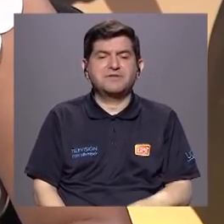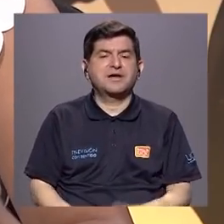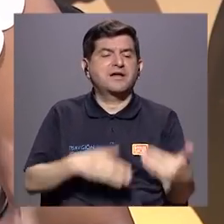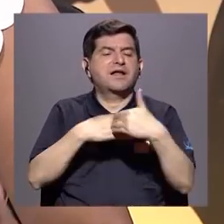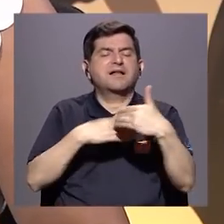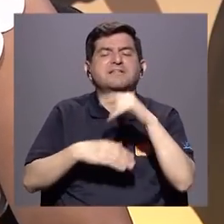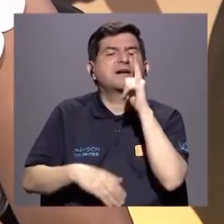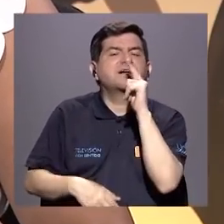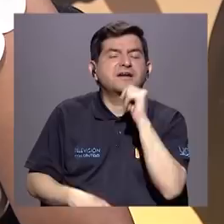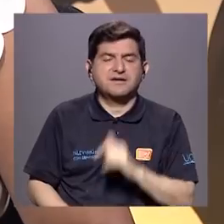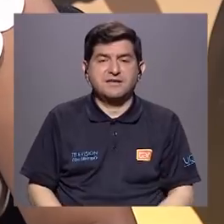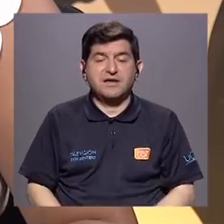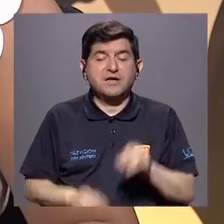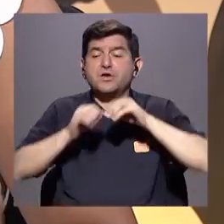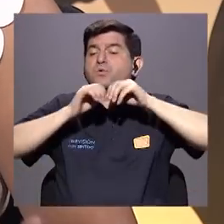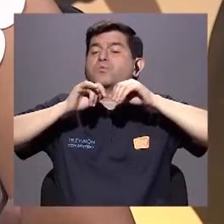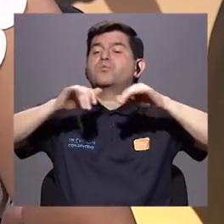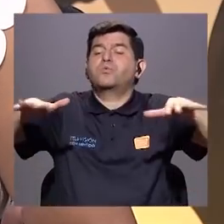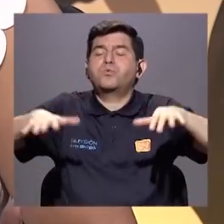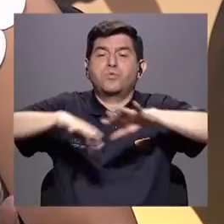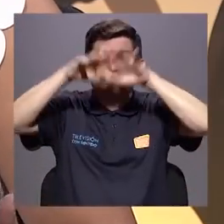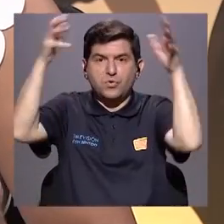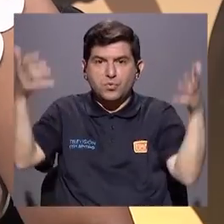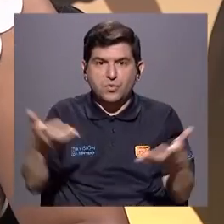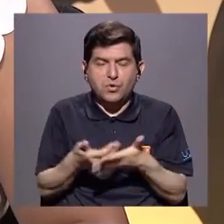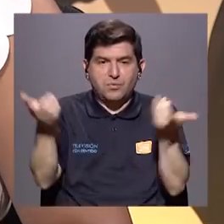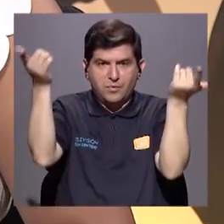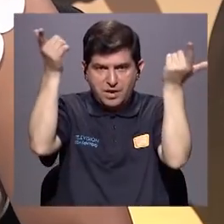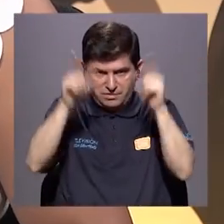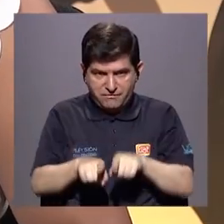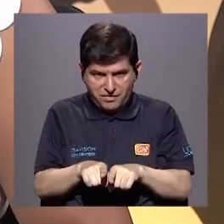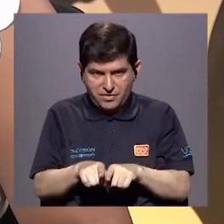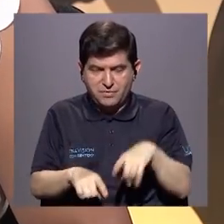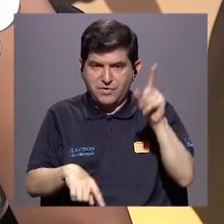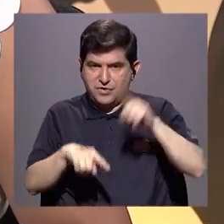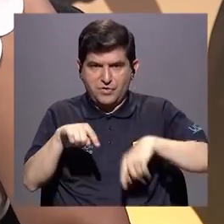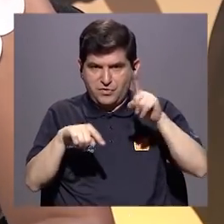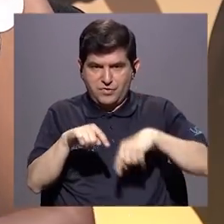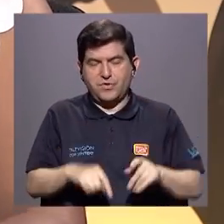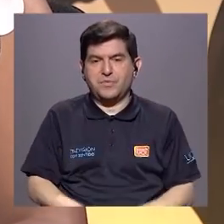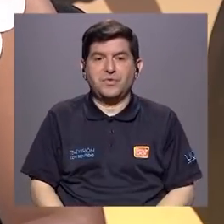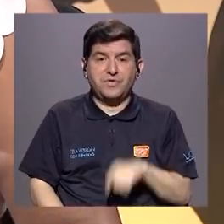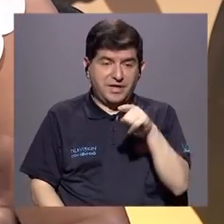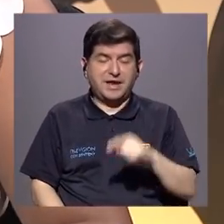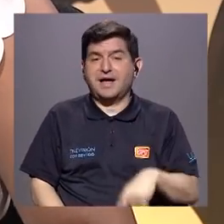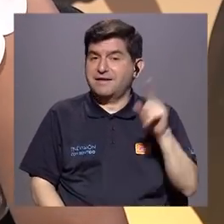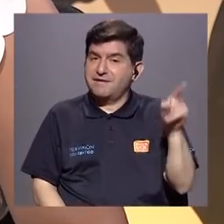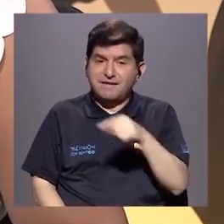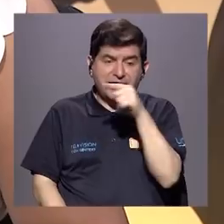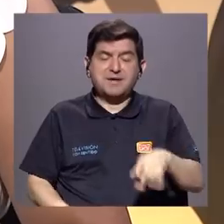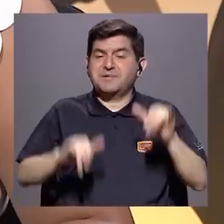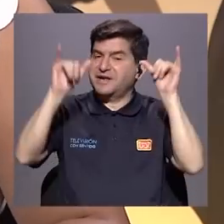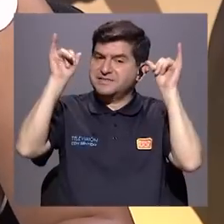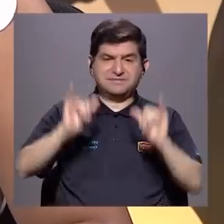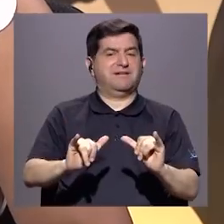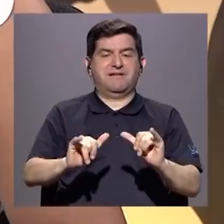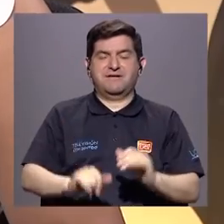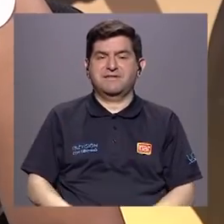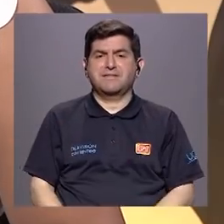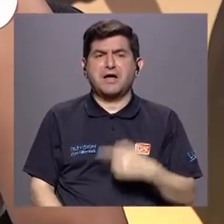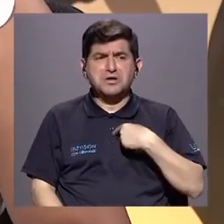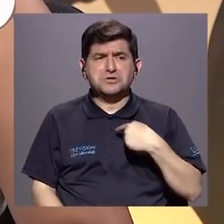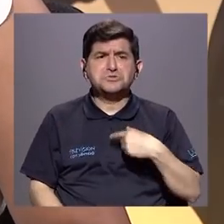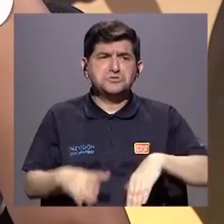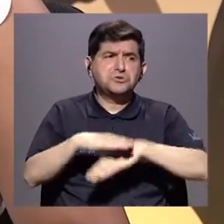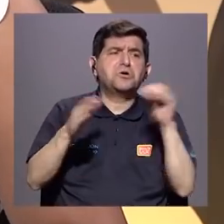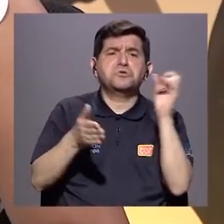situación y la viralización y la globalización de ese fenómeno, que no podemos bajar de la nube, se hace permanente. Todavía yo puedo